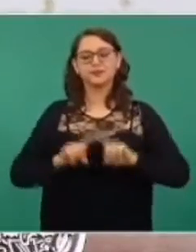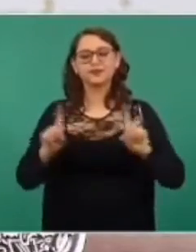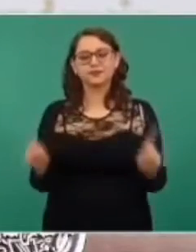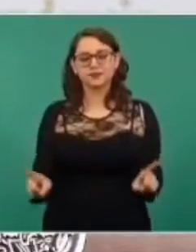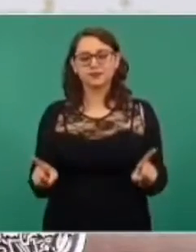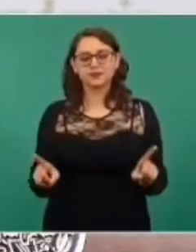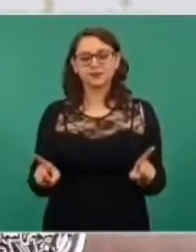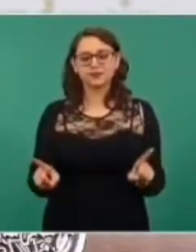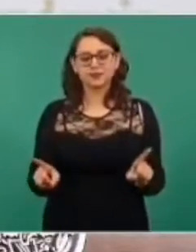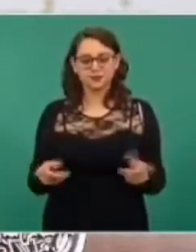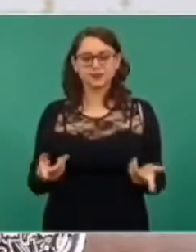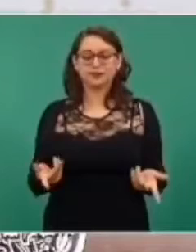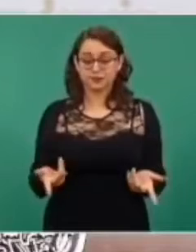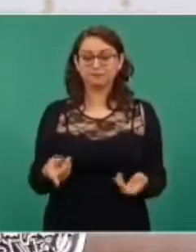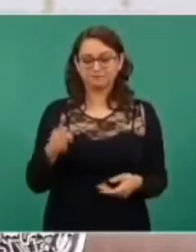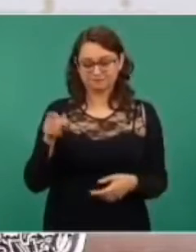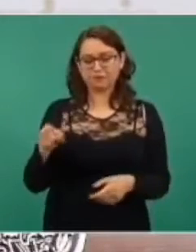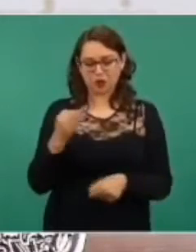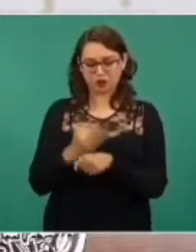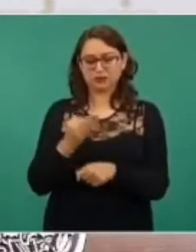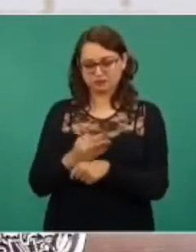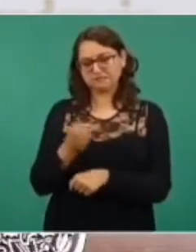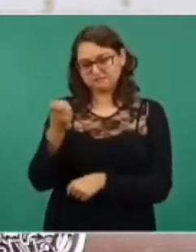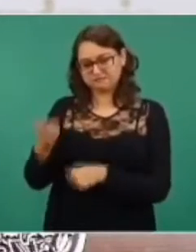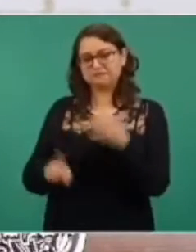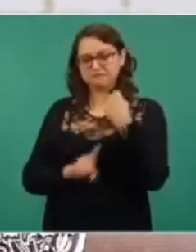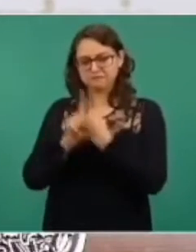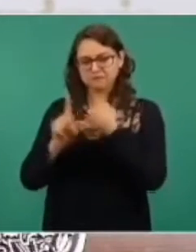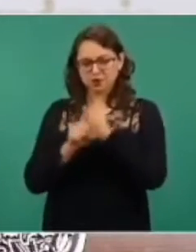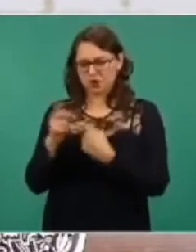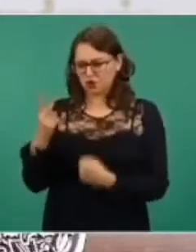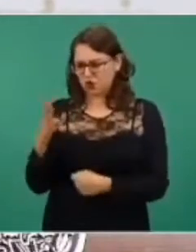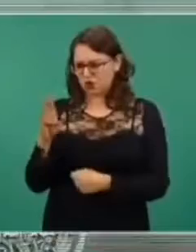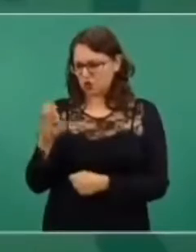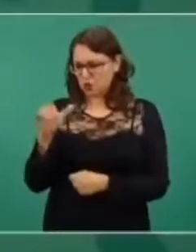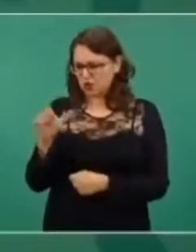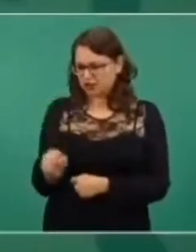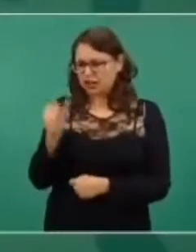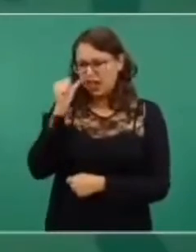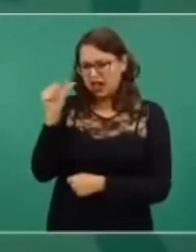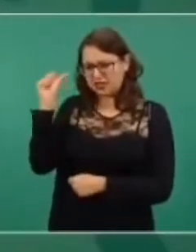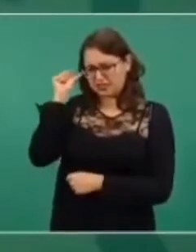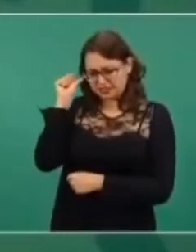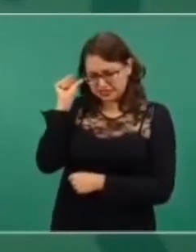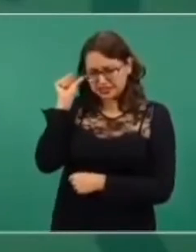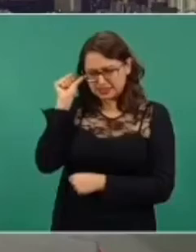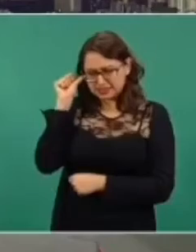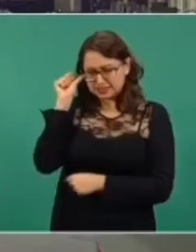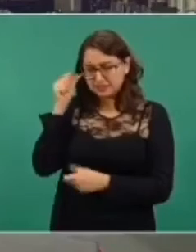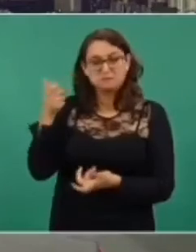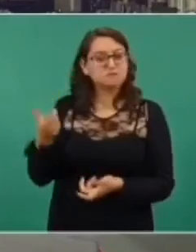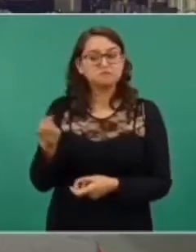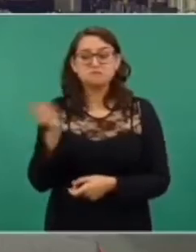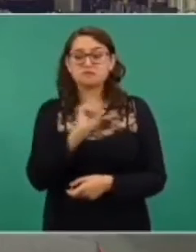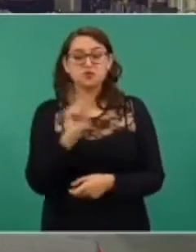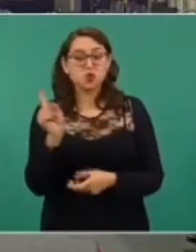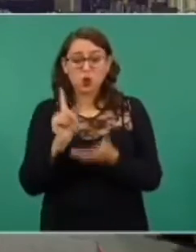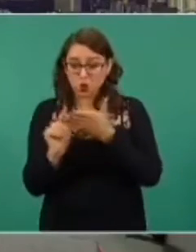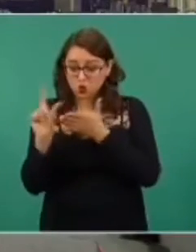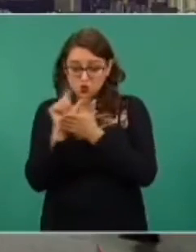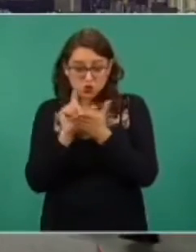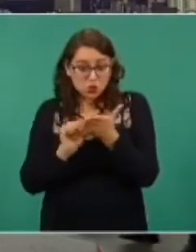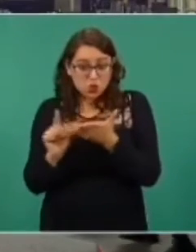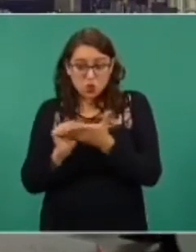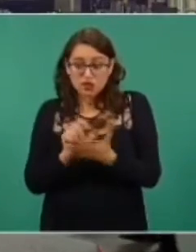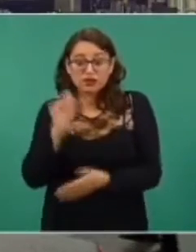entonces, pero sí hay eso, en Dos Bocas, pero eso fue ayer. No, incluso ahorita en Tabasco, que es en la página que me